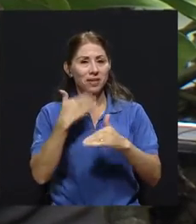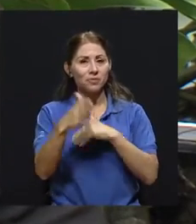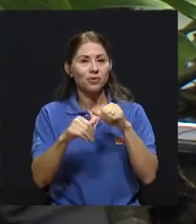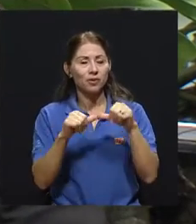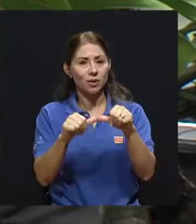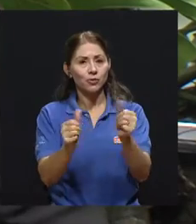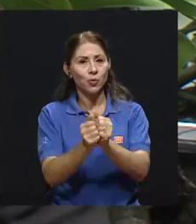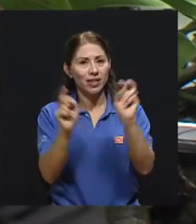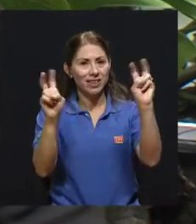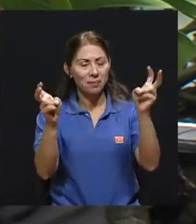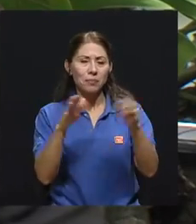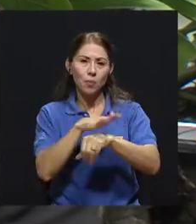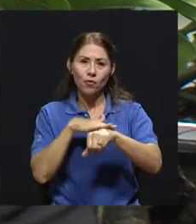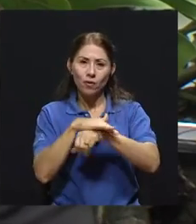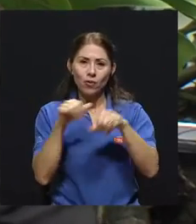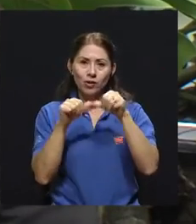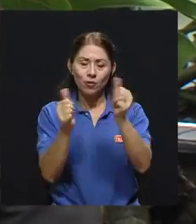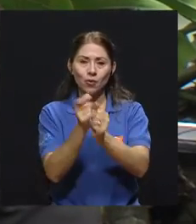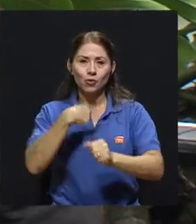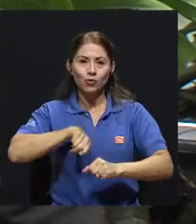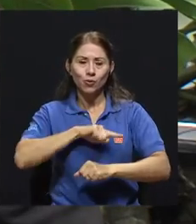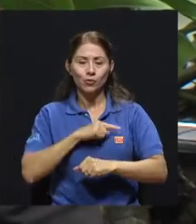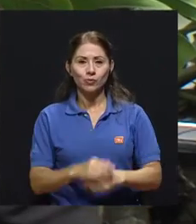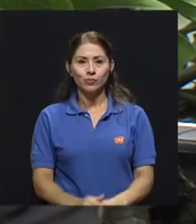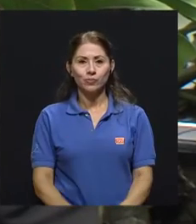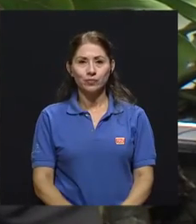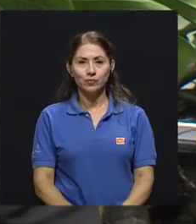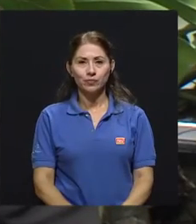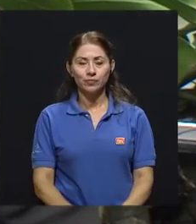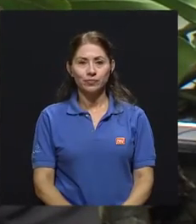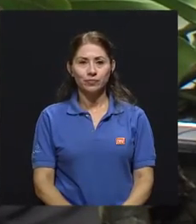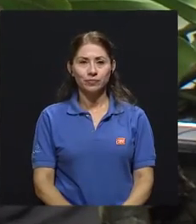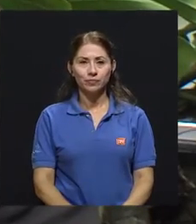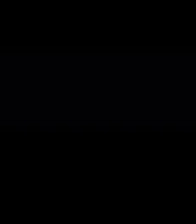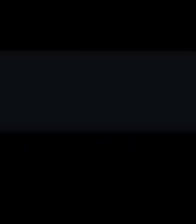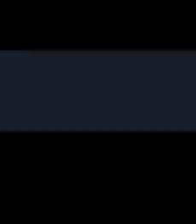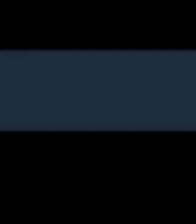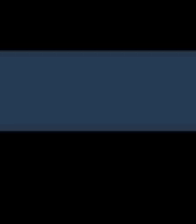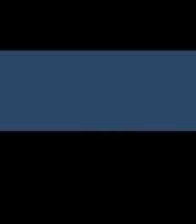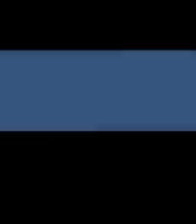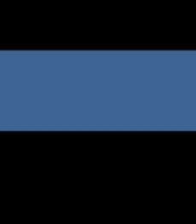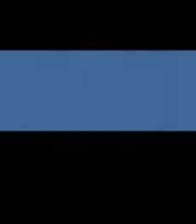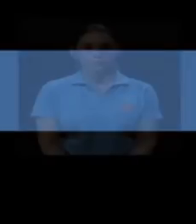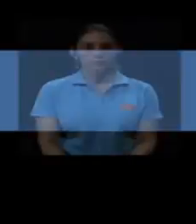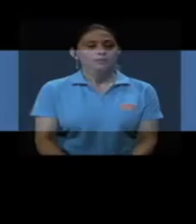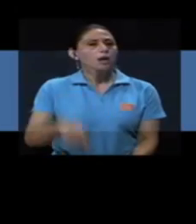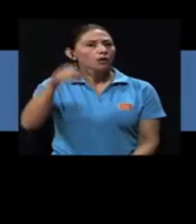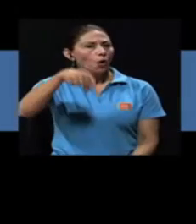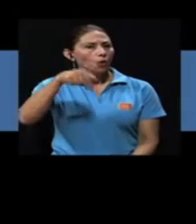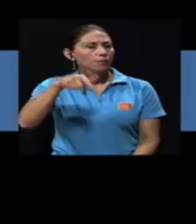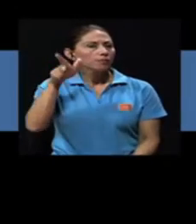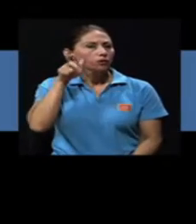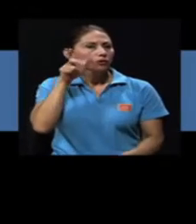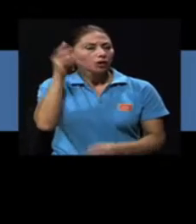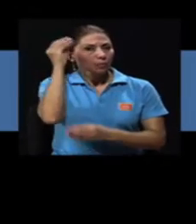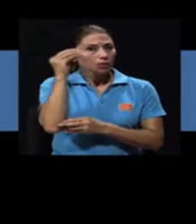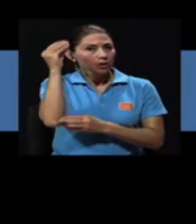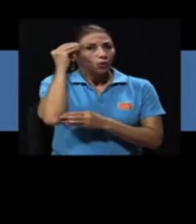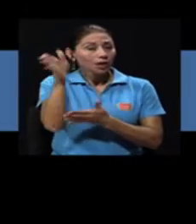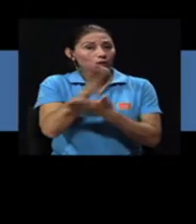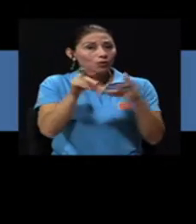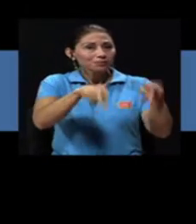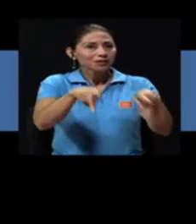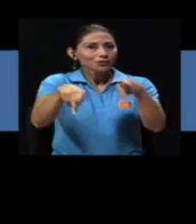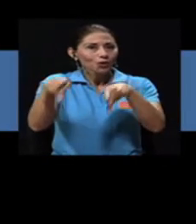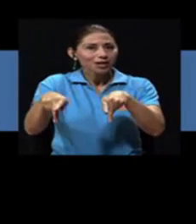este momento para regresar con el tema. Por favor, quédense con nosotros y ya regresamos. En la sección de hoy, escuchemos la